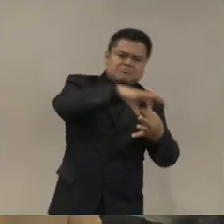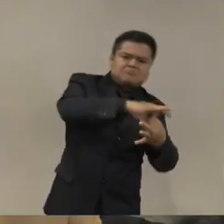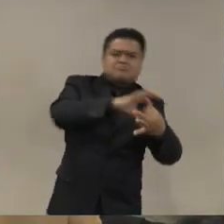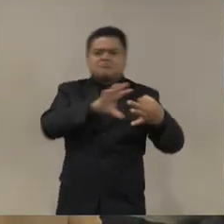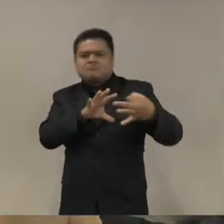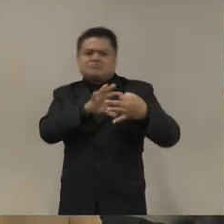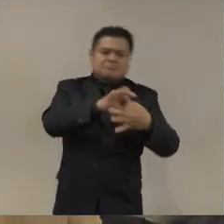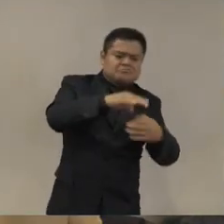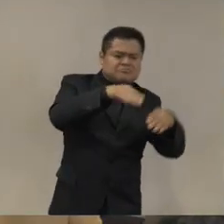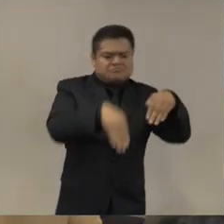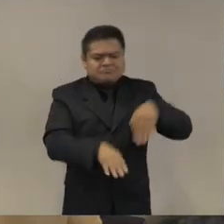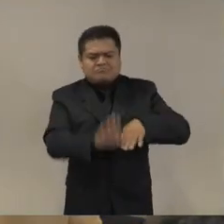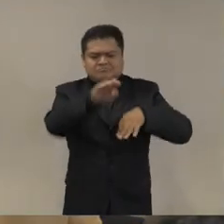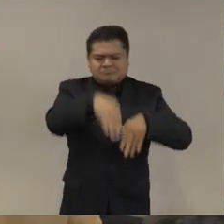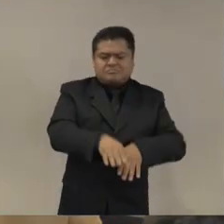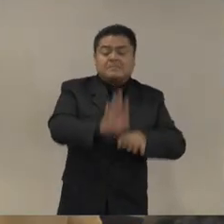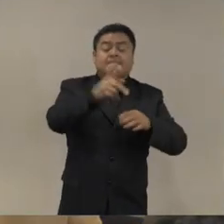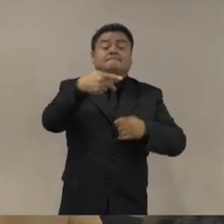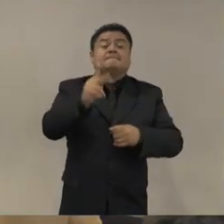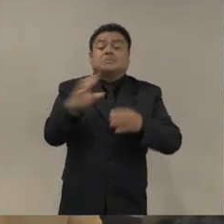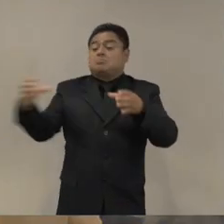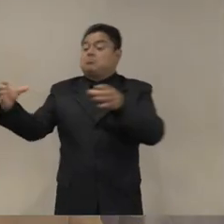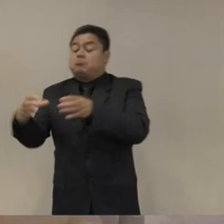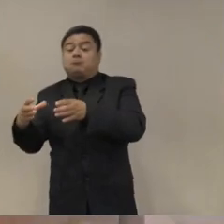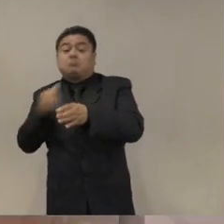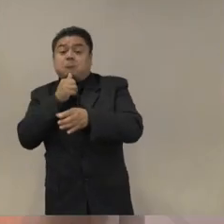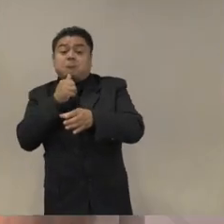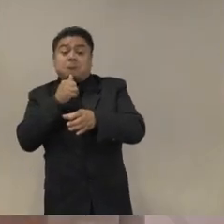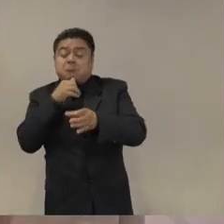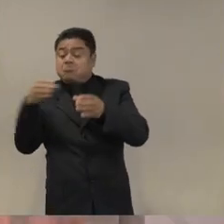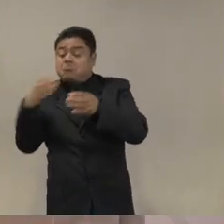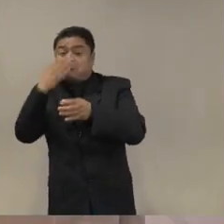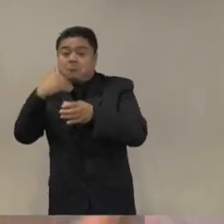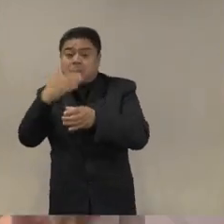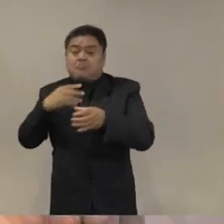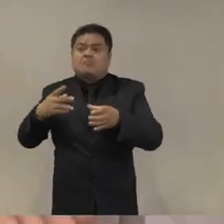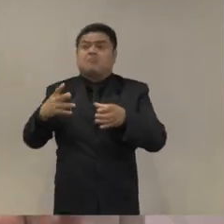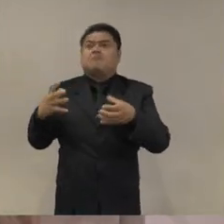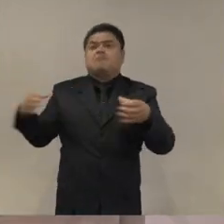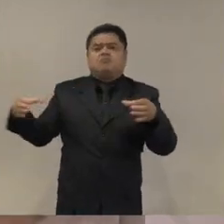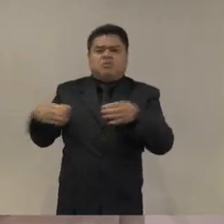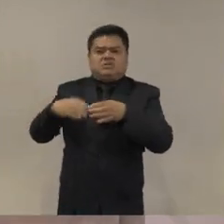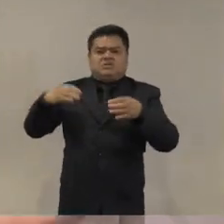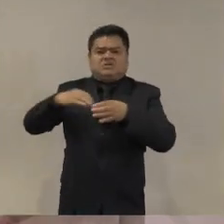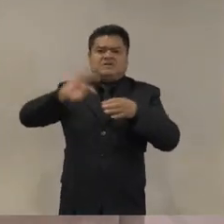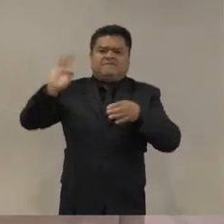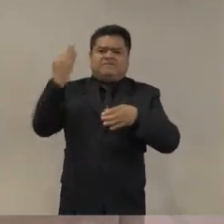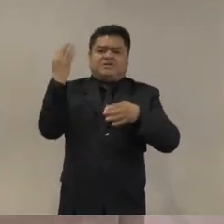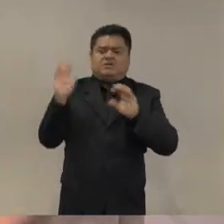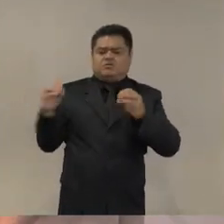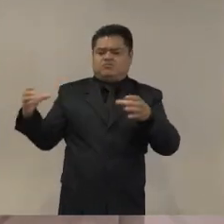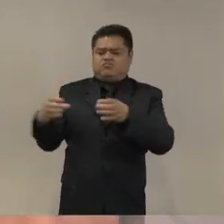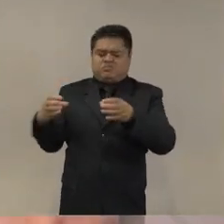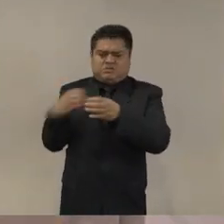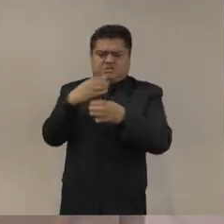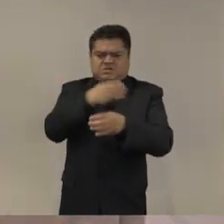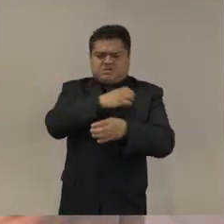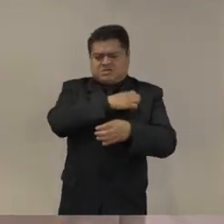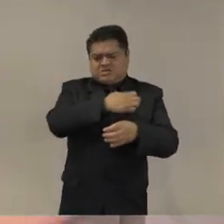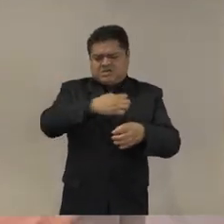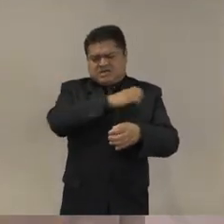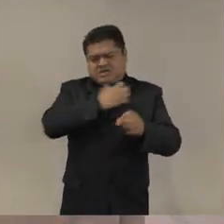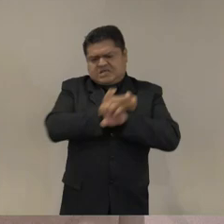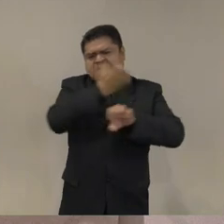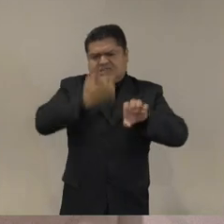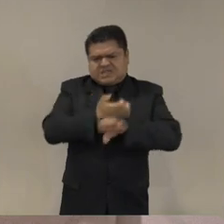creación de policías nacionales y estatales pues estábamos destinados a ver esa